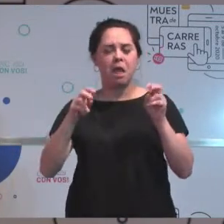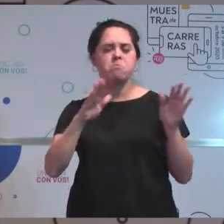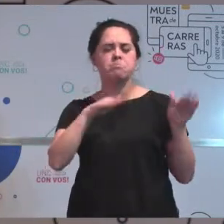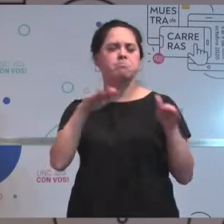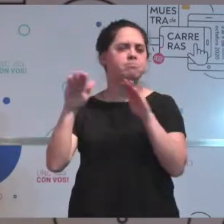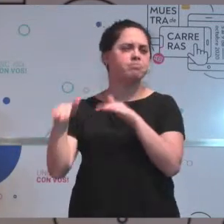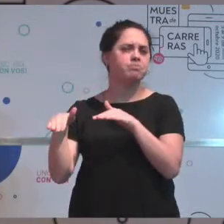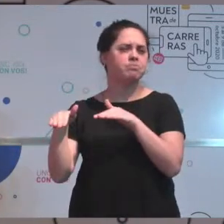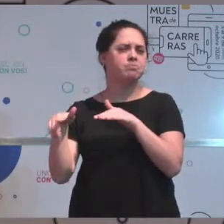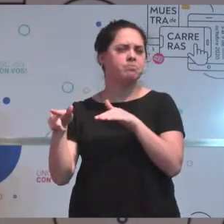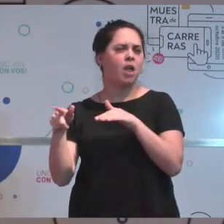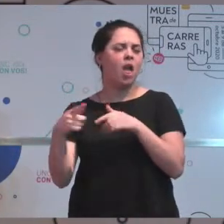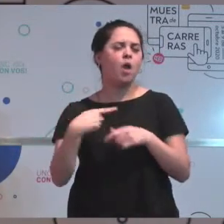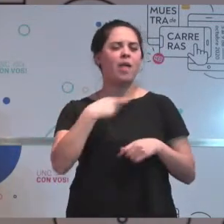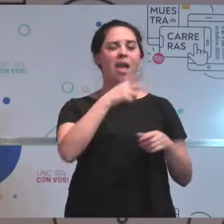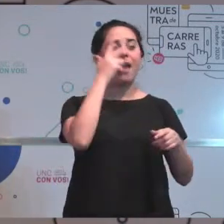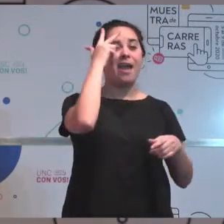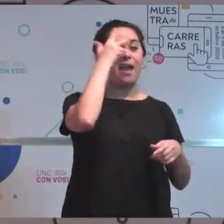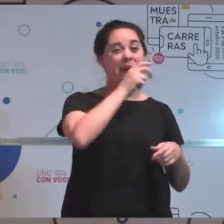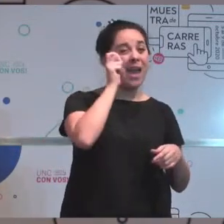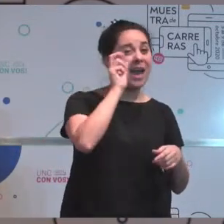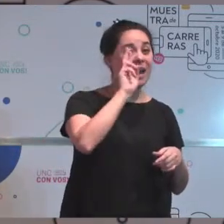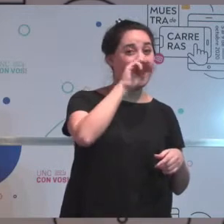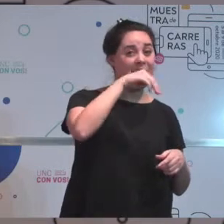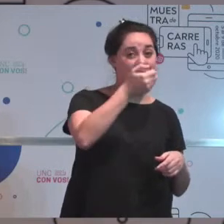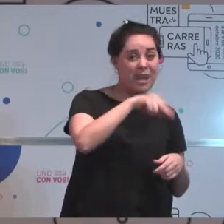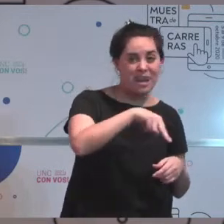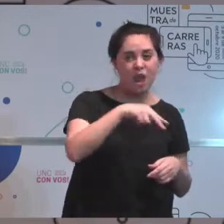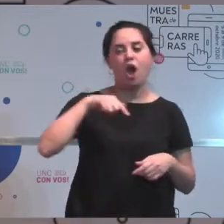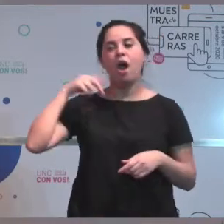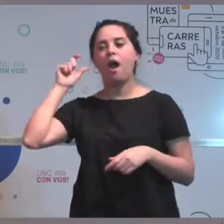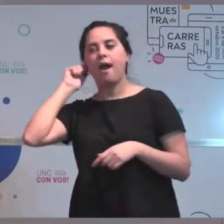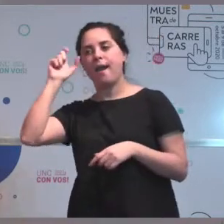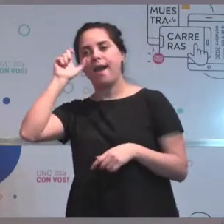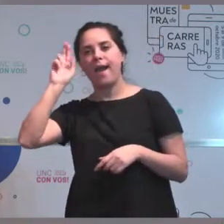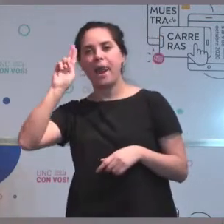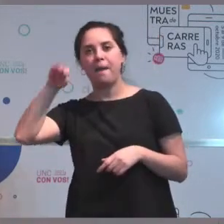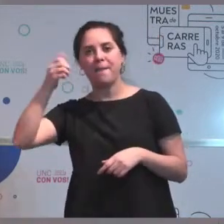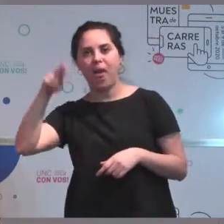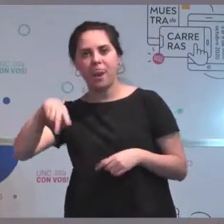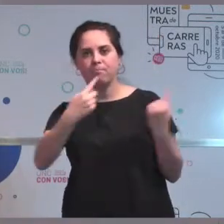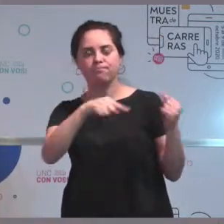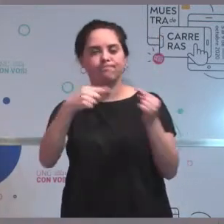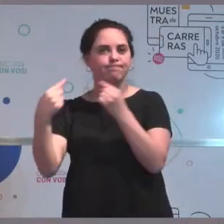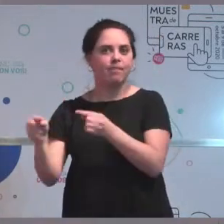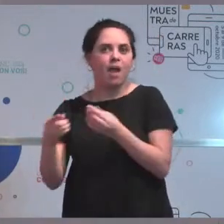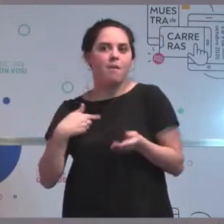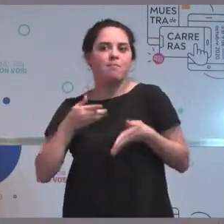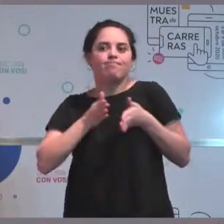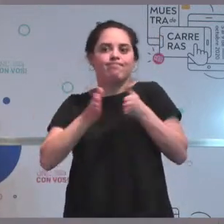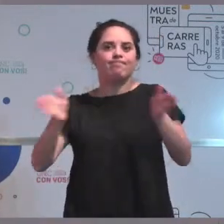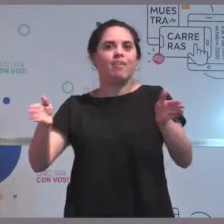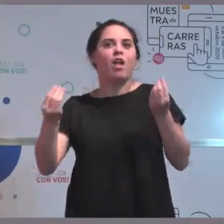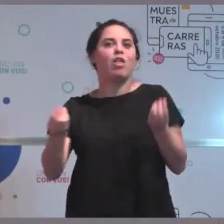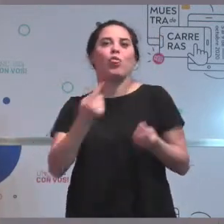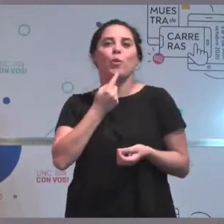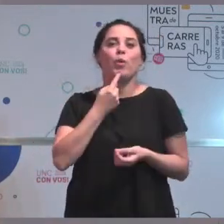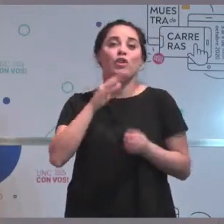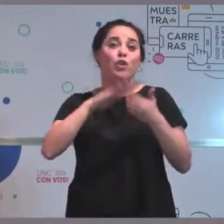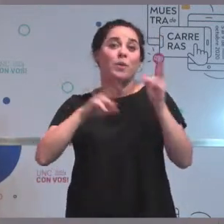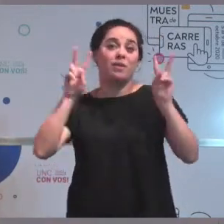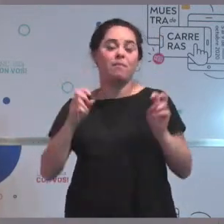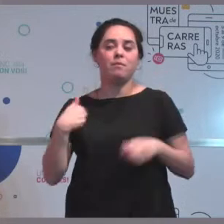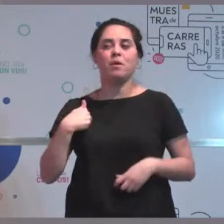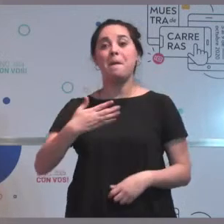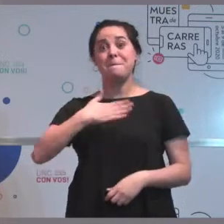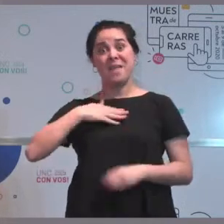Germán o Hernán en el inicio de su carrera. Bueno, en mi caso, buenas tardes primero. En mi caso se dio en